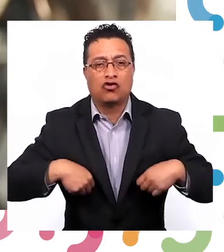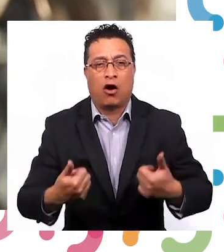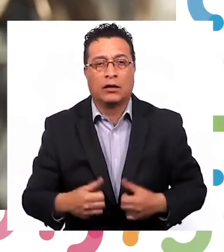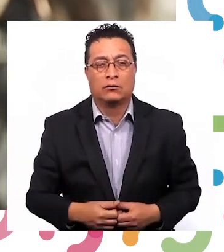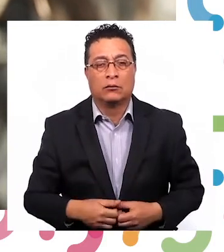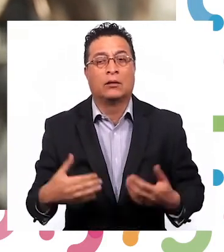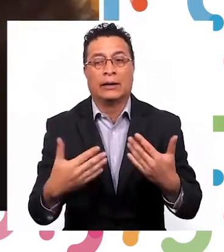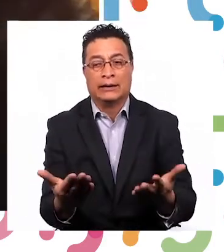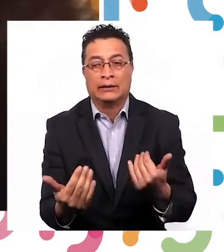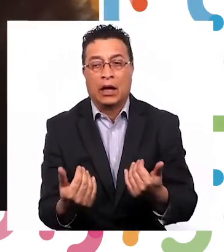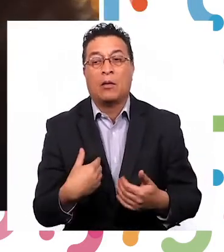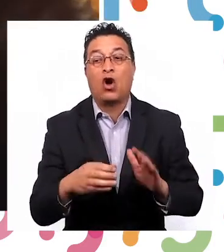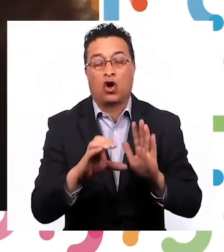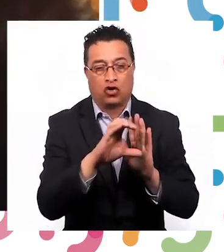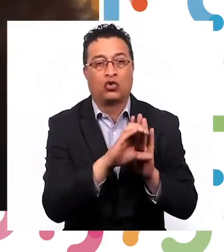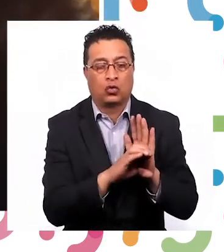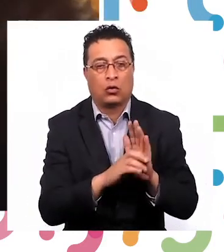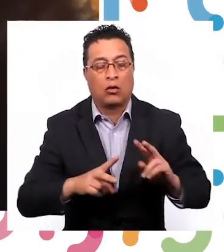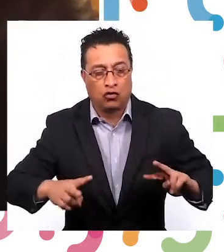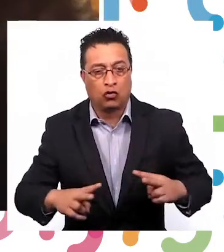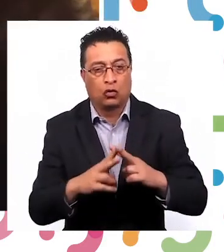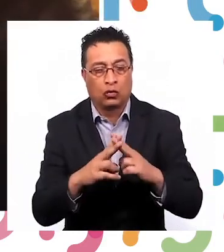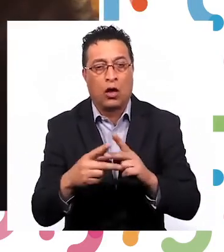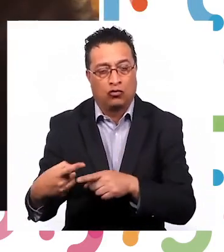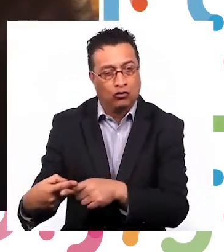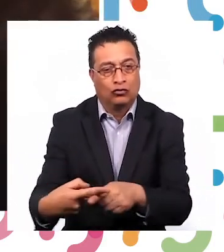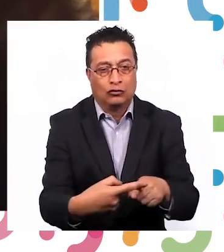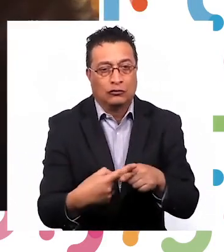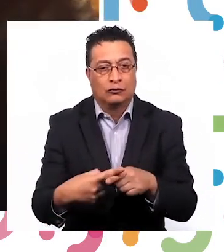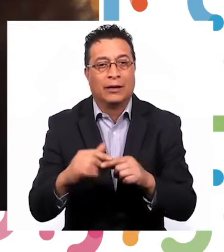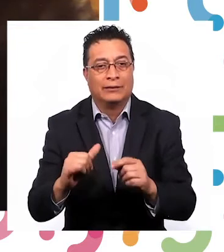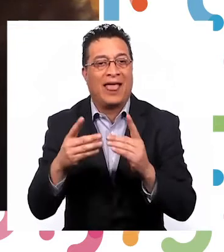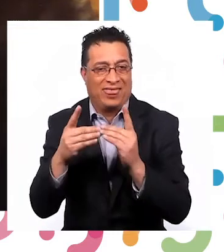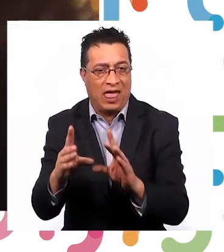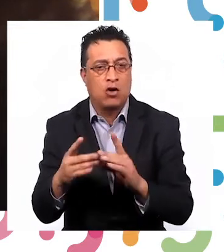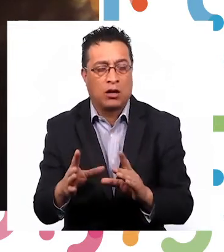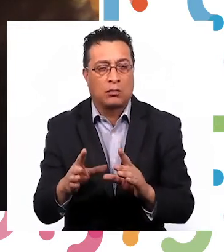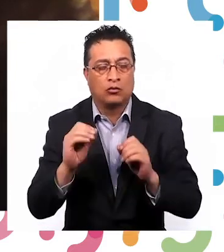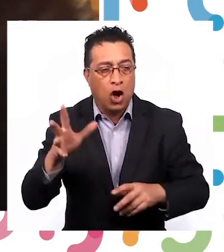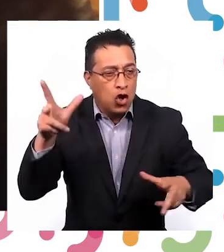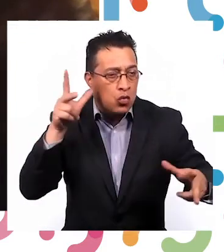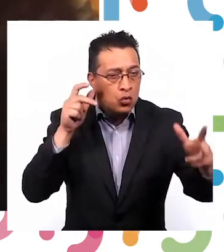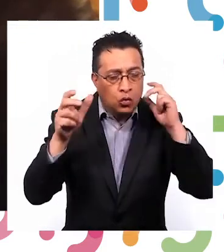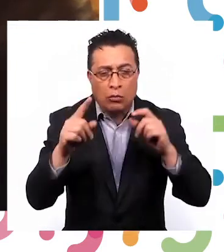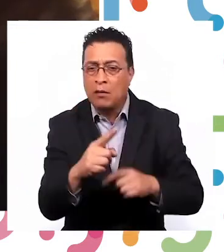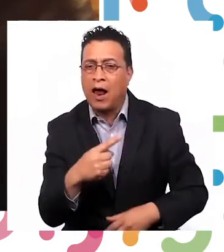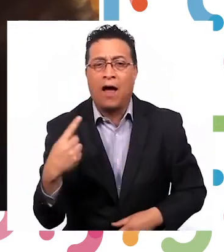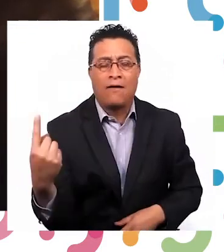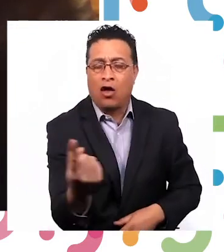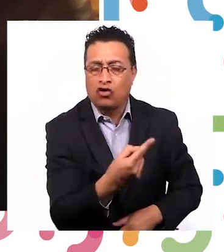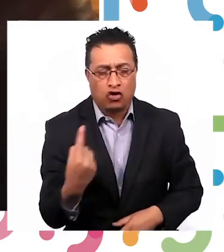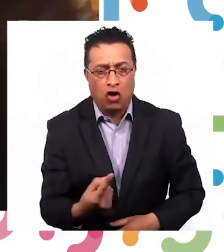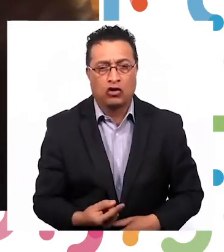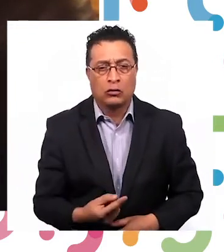niñas y adolescentes. Necesitamos una constitución construida de forma colectiva y democráticamente, en que se escuche la